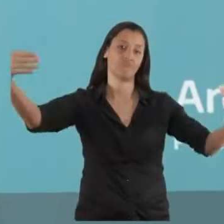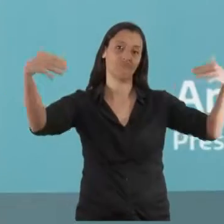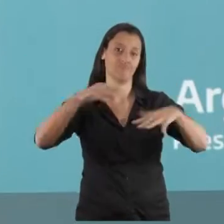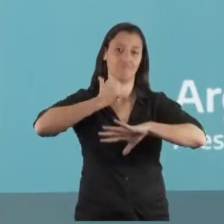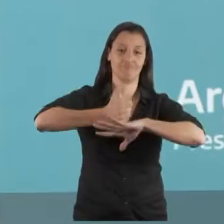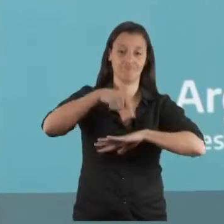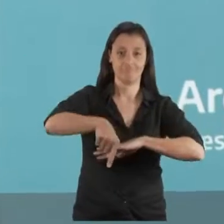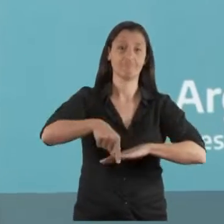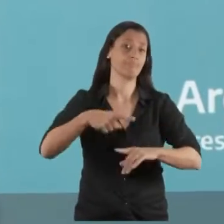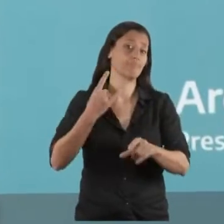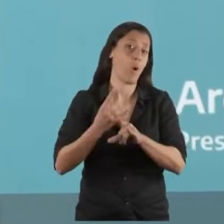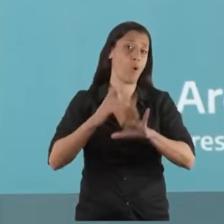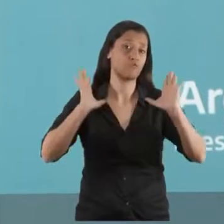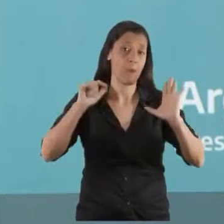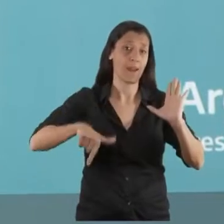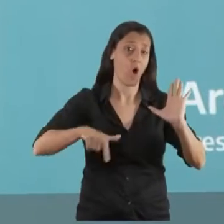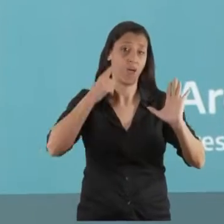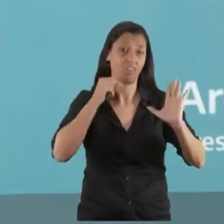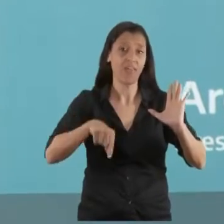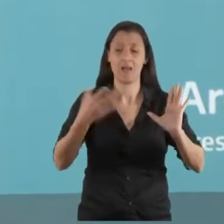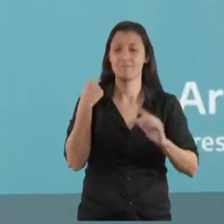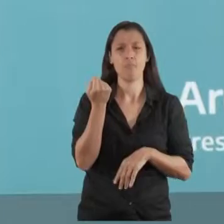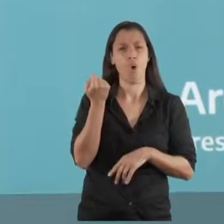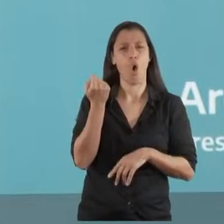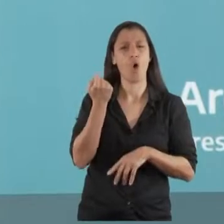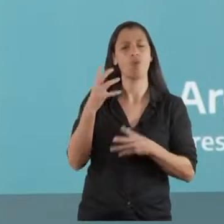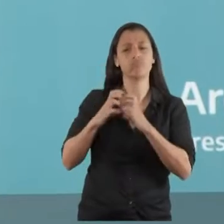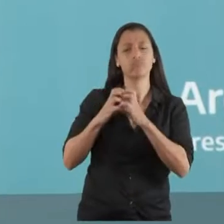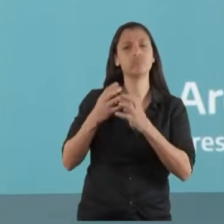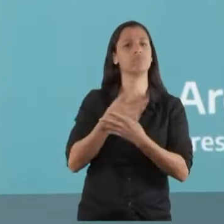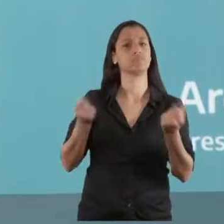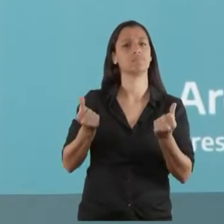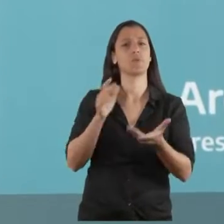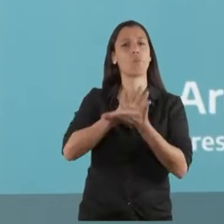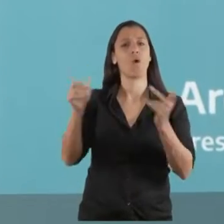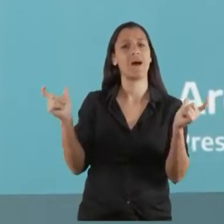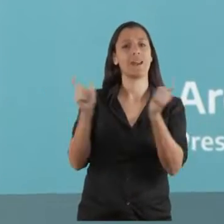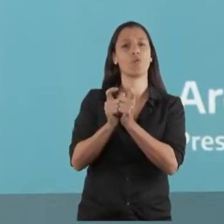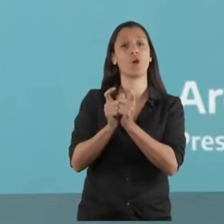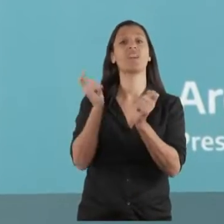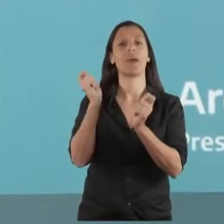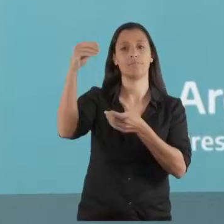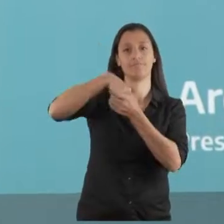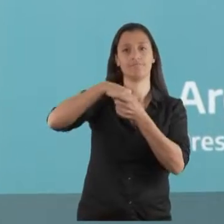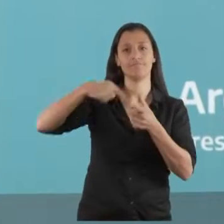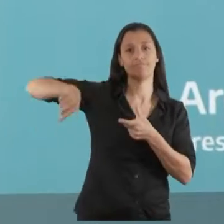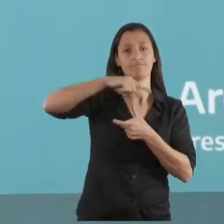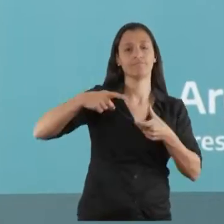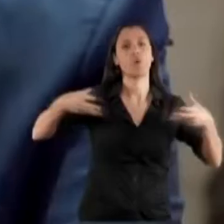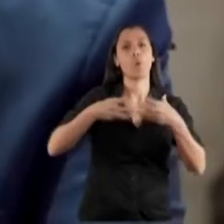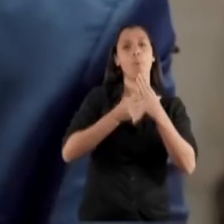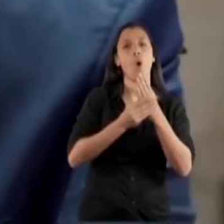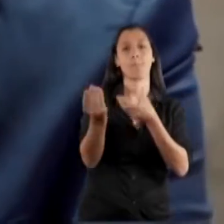Bueno, como es de costumbre, acabamos de concluir una nueva reunión del equipo de gobierno, del gabinete,